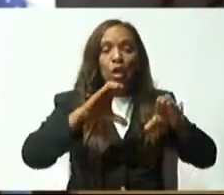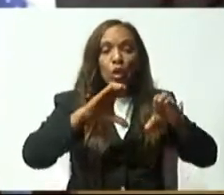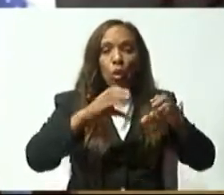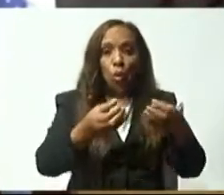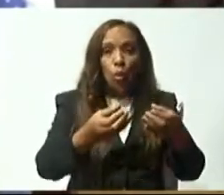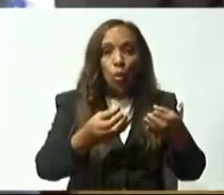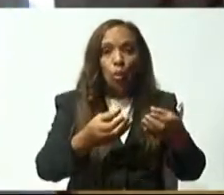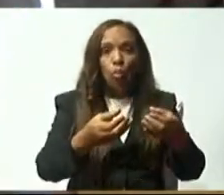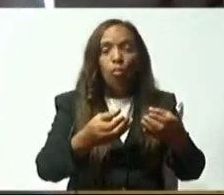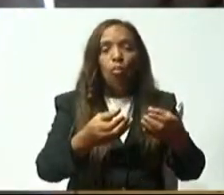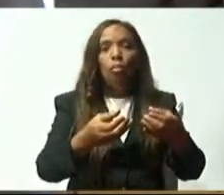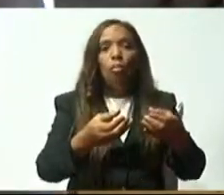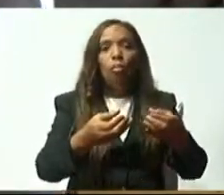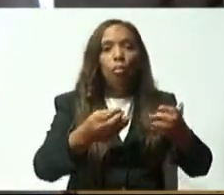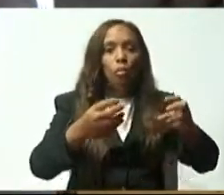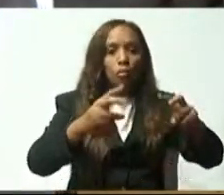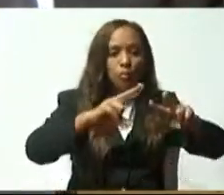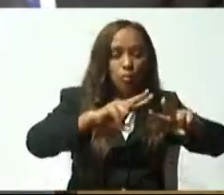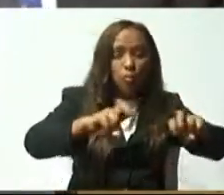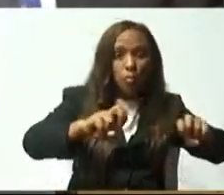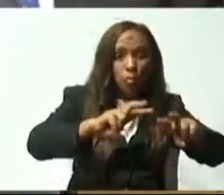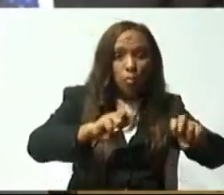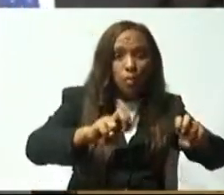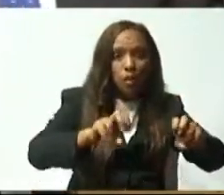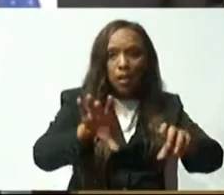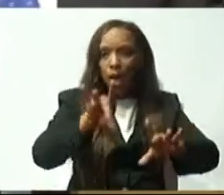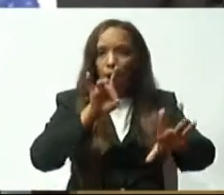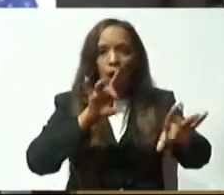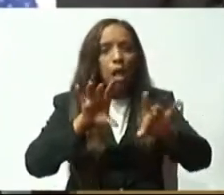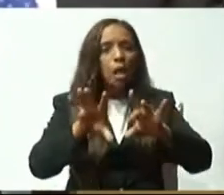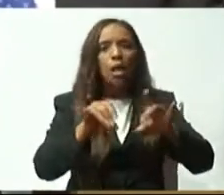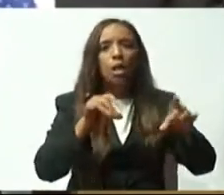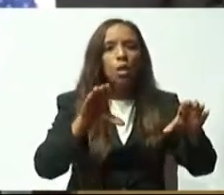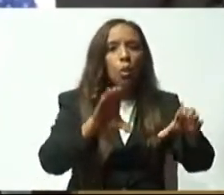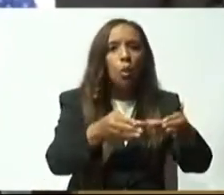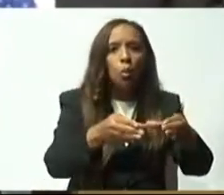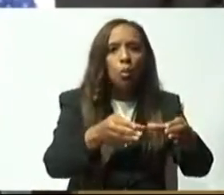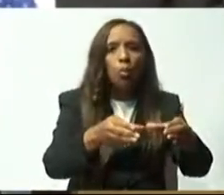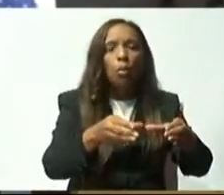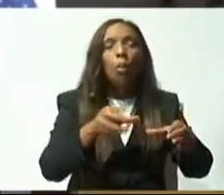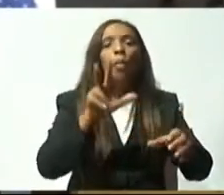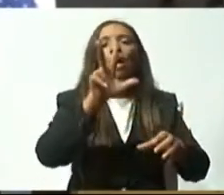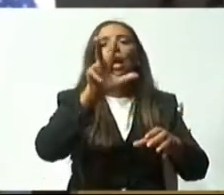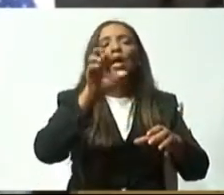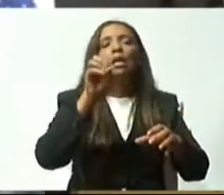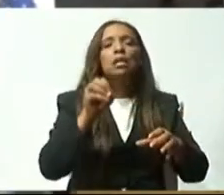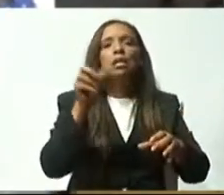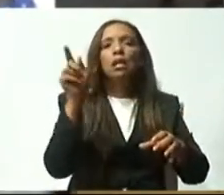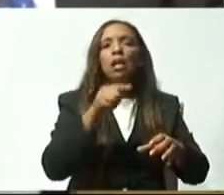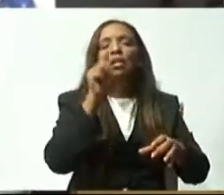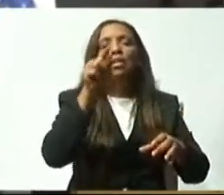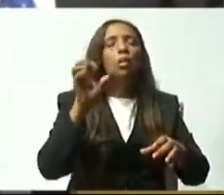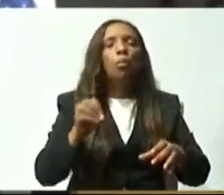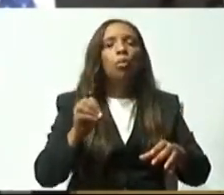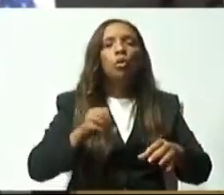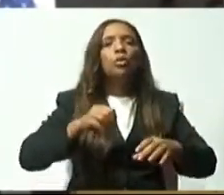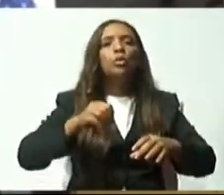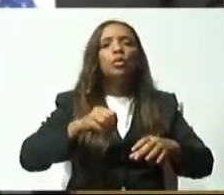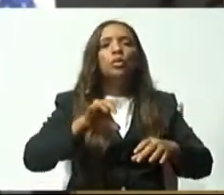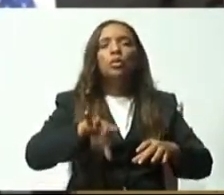presidente, quiero usar este escenario, para pedirle, a usted, como presidente, de la Cámara de Diputados,